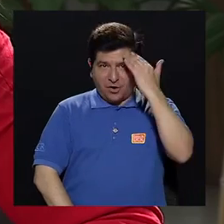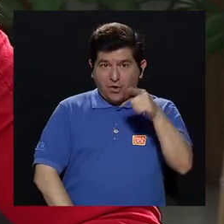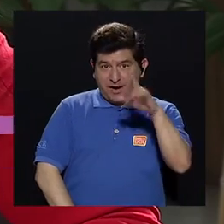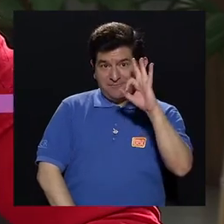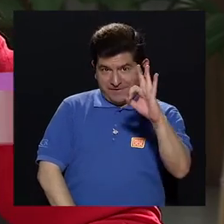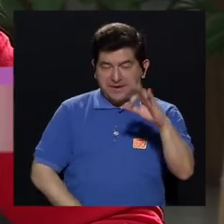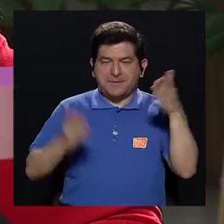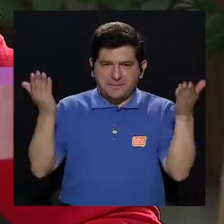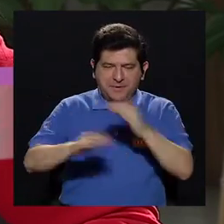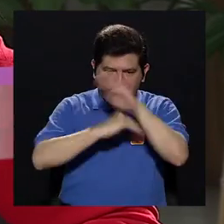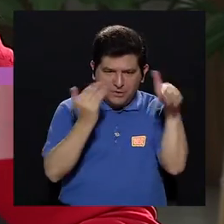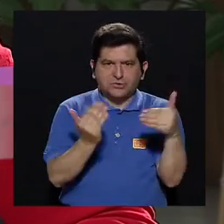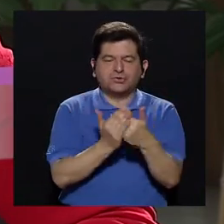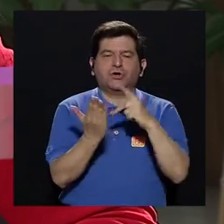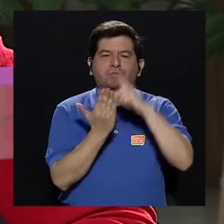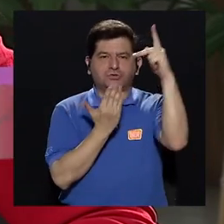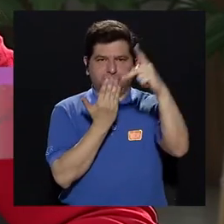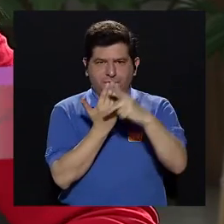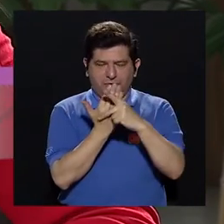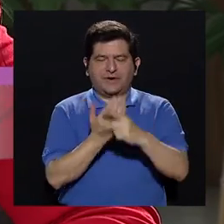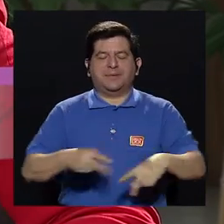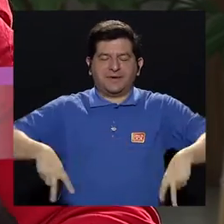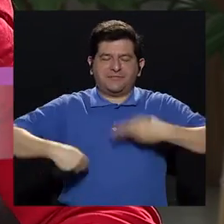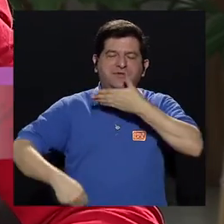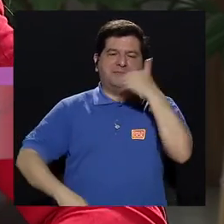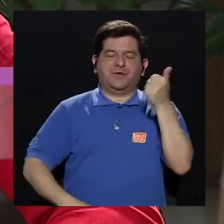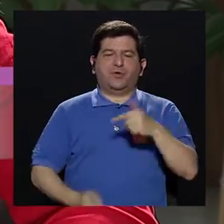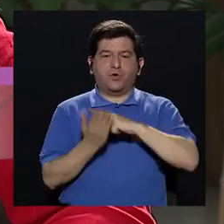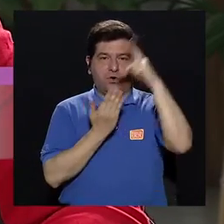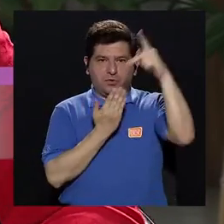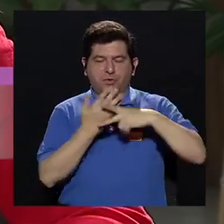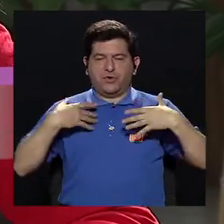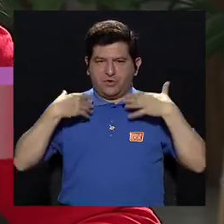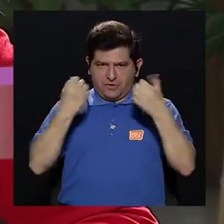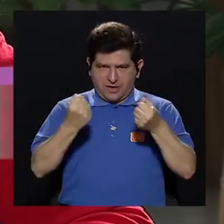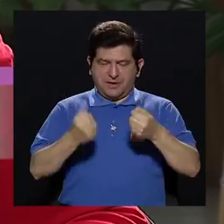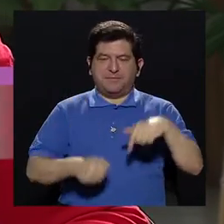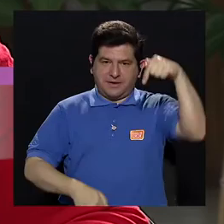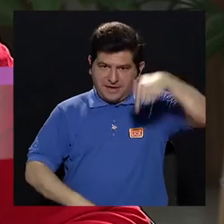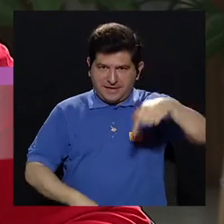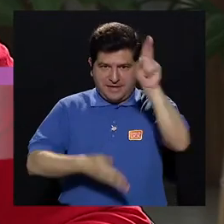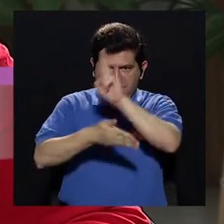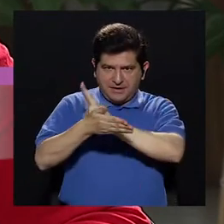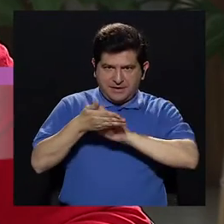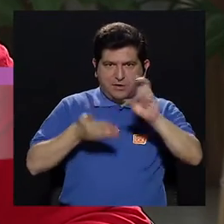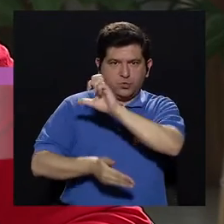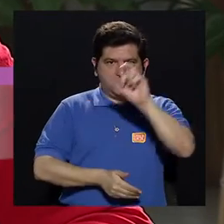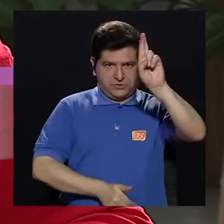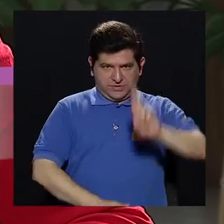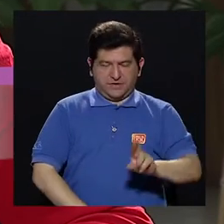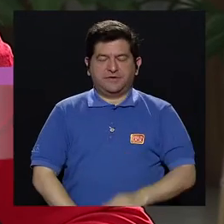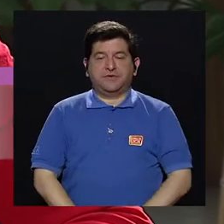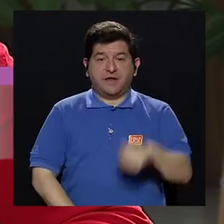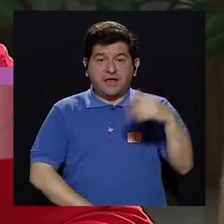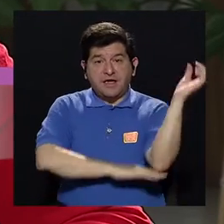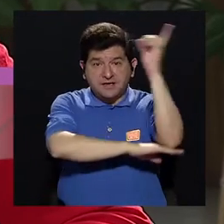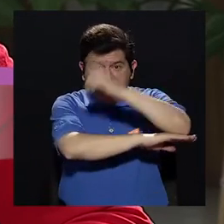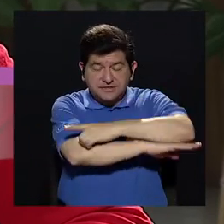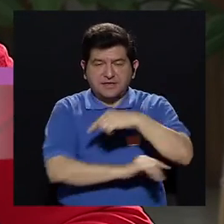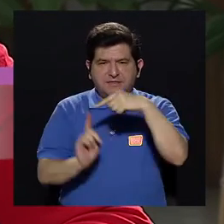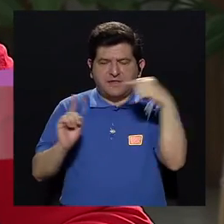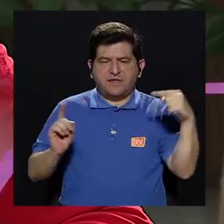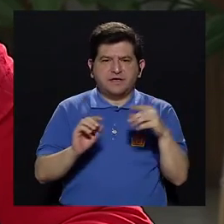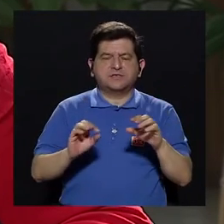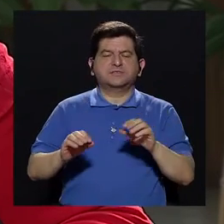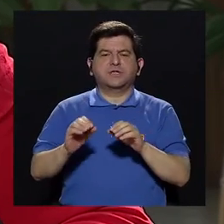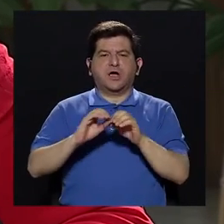Hola, tal? Bienvenidos y bienvenidas a Vivir Mejor. La telerevista de salud de la Universidad de Costa Rica. El día de hoy desde